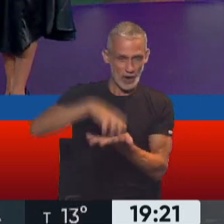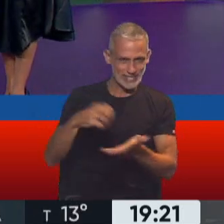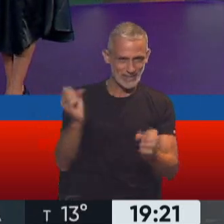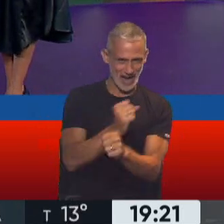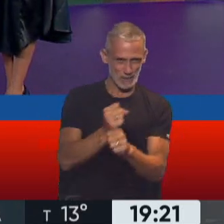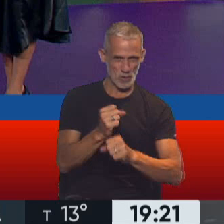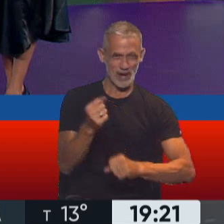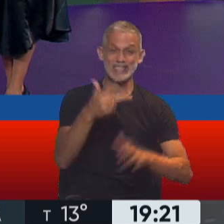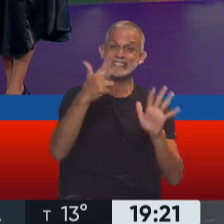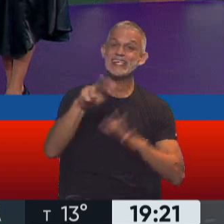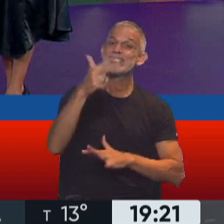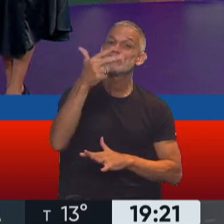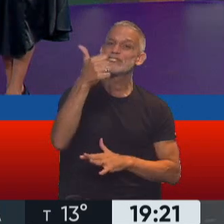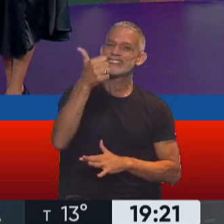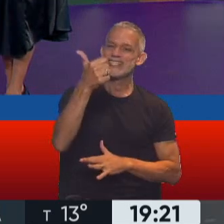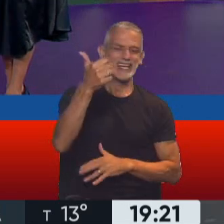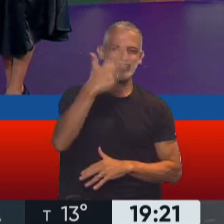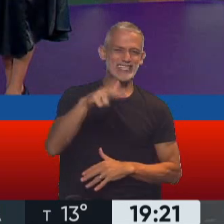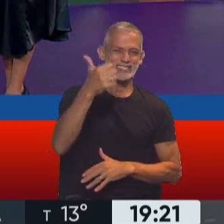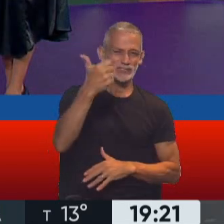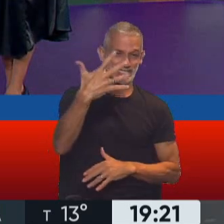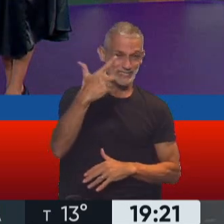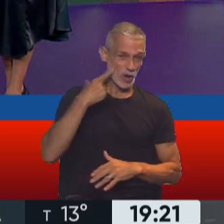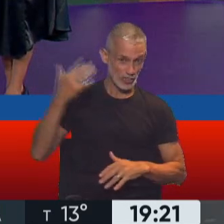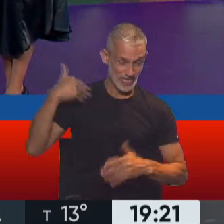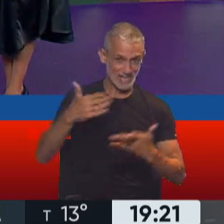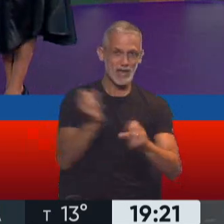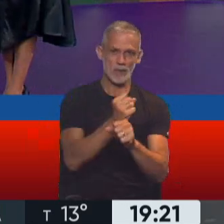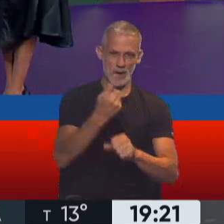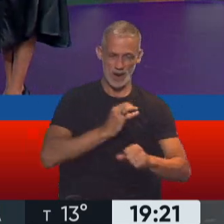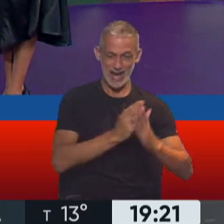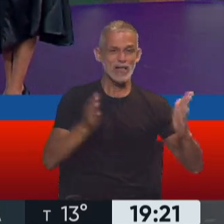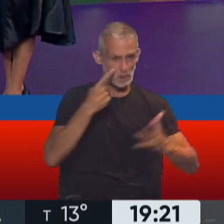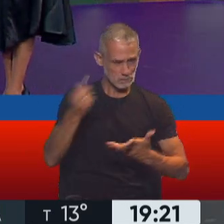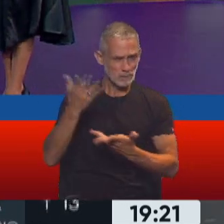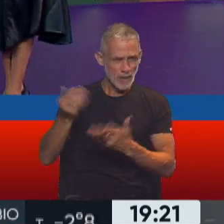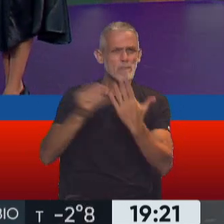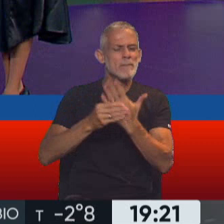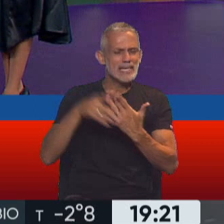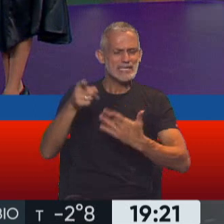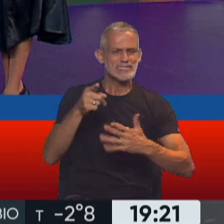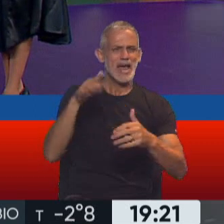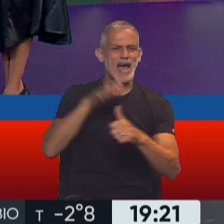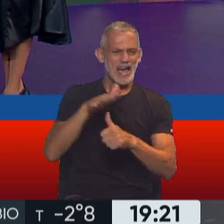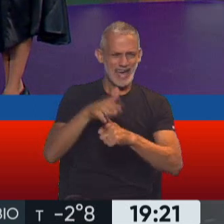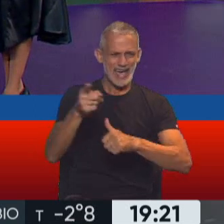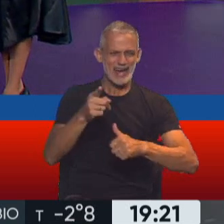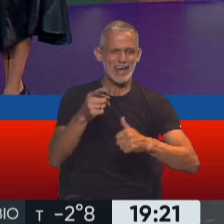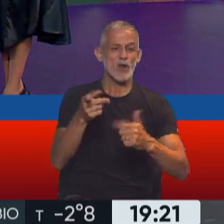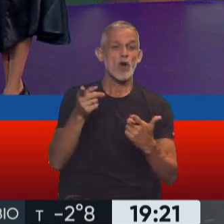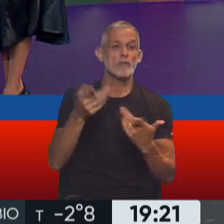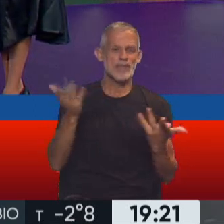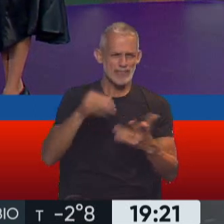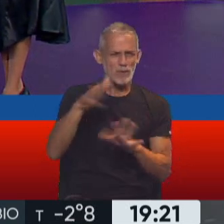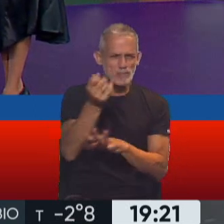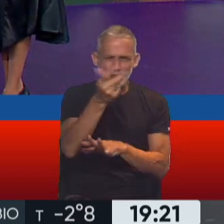hace 365 días. Les propongo verla, escucharla a la ministra y después vamos con unos números que tienen que